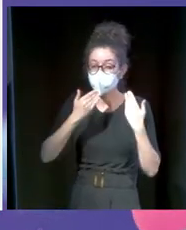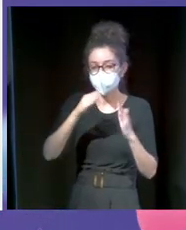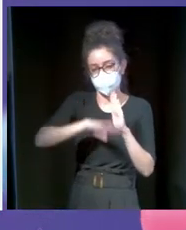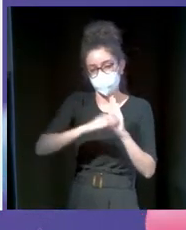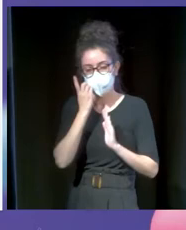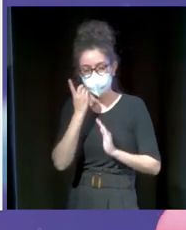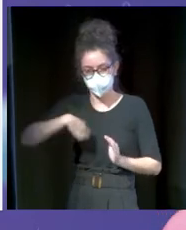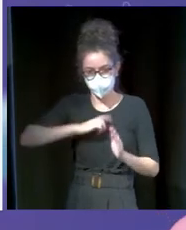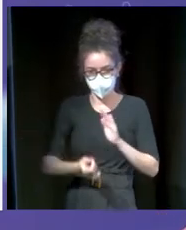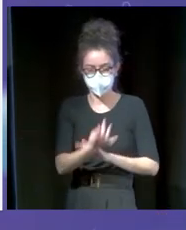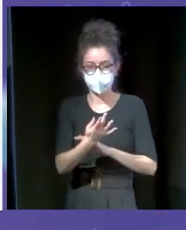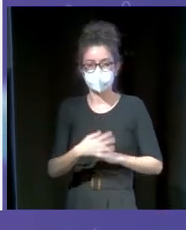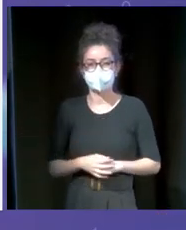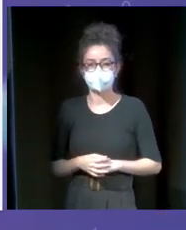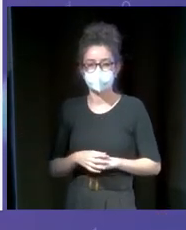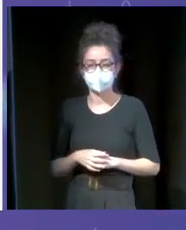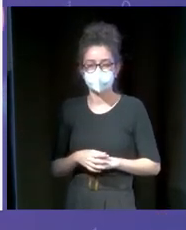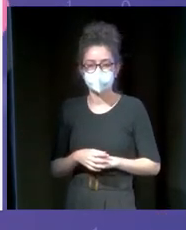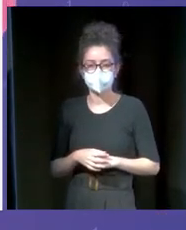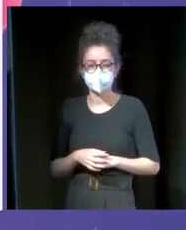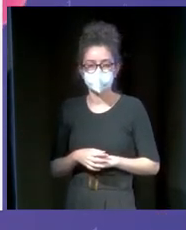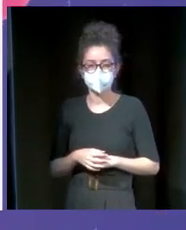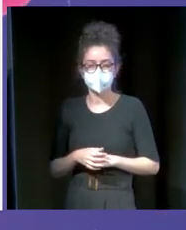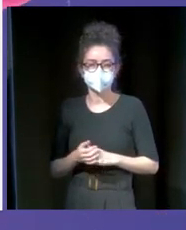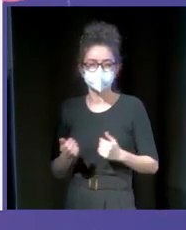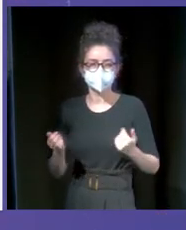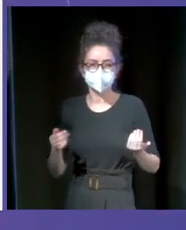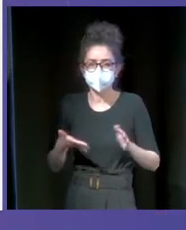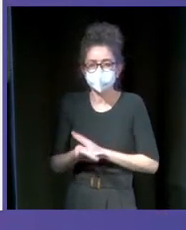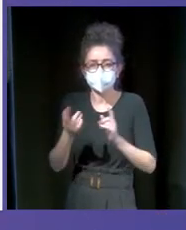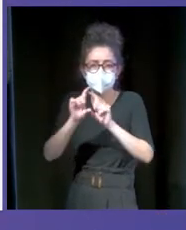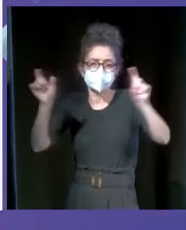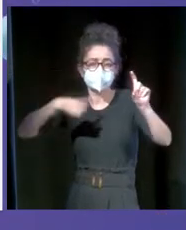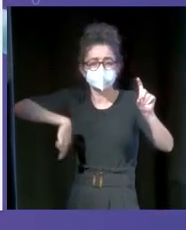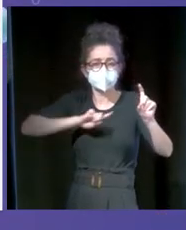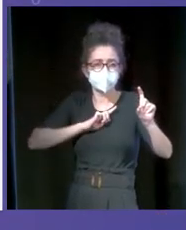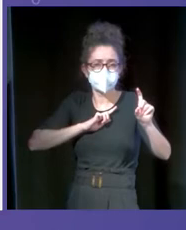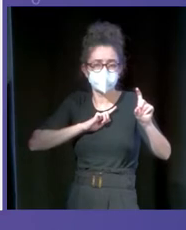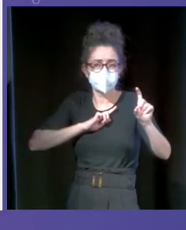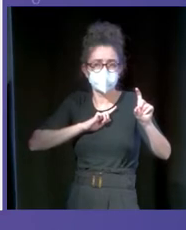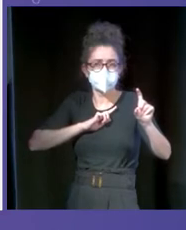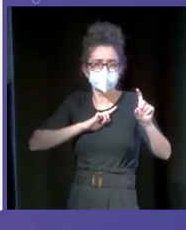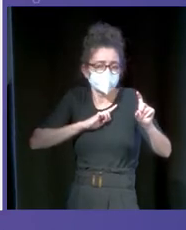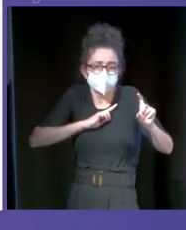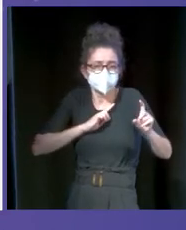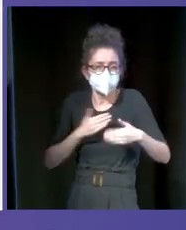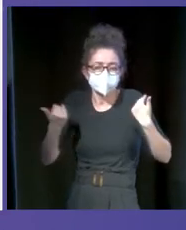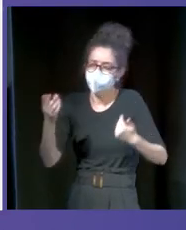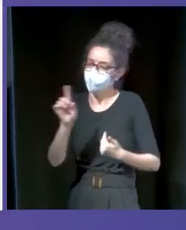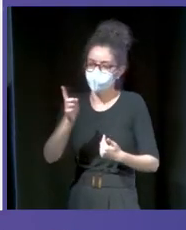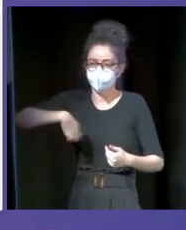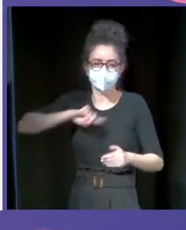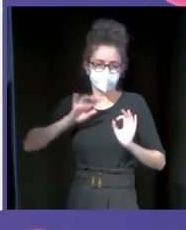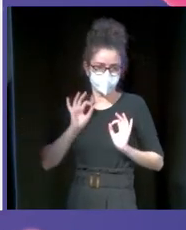Entonces, de aquí, ¿dónde es donde agrega valor Tomaticket? Porque dices, bueno, es un portal más. No somos un portal más. Nosotros dentro del ciclo